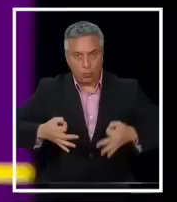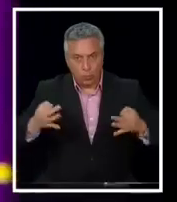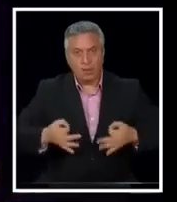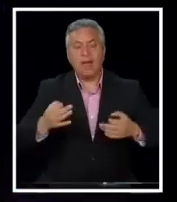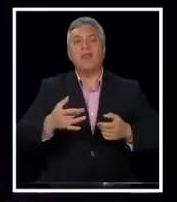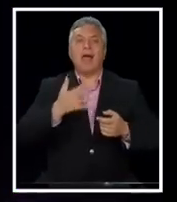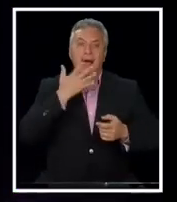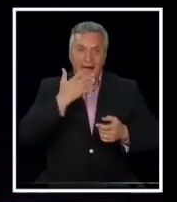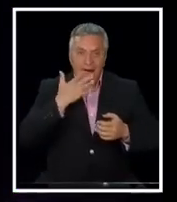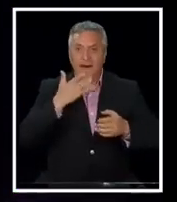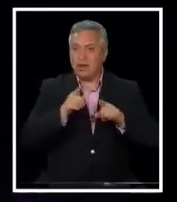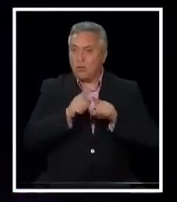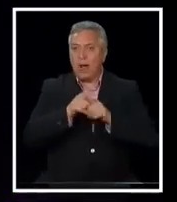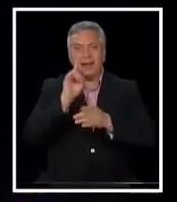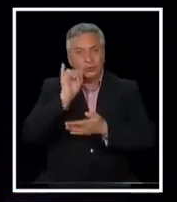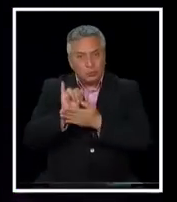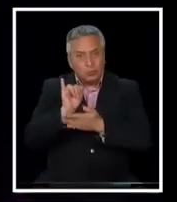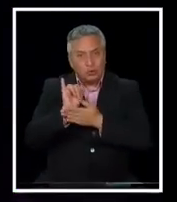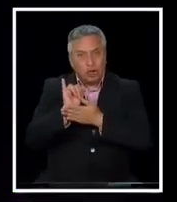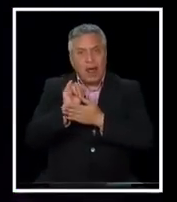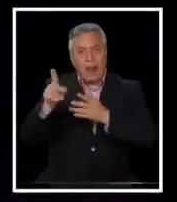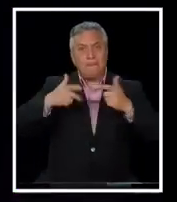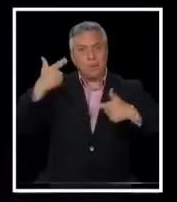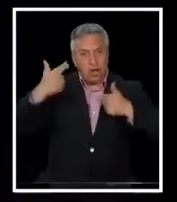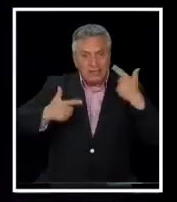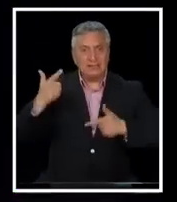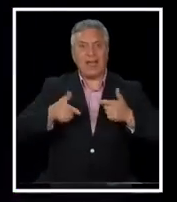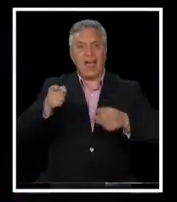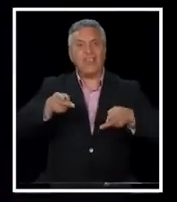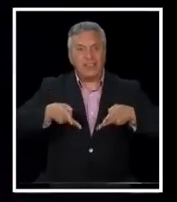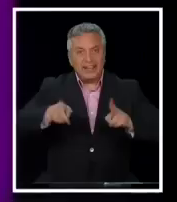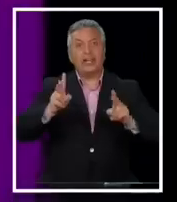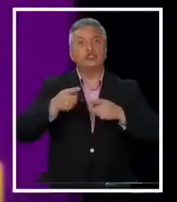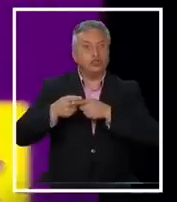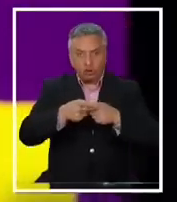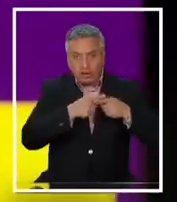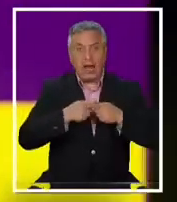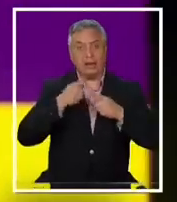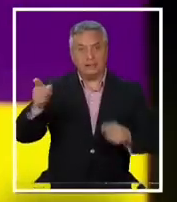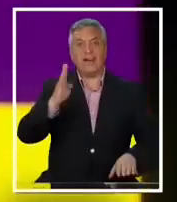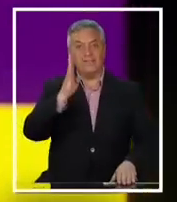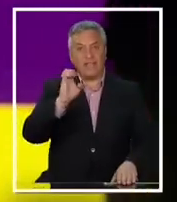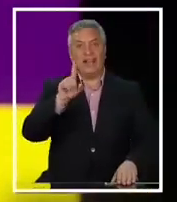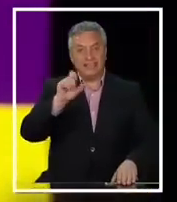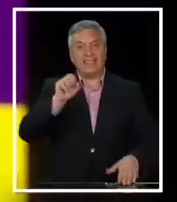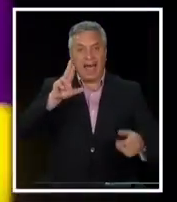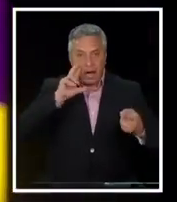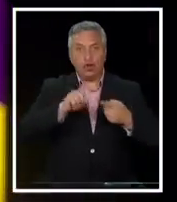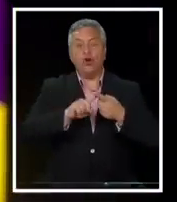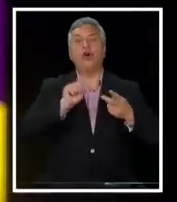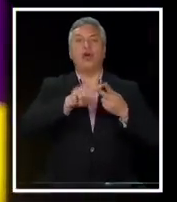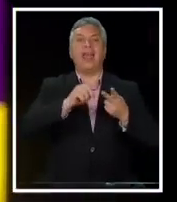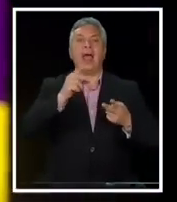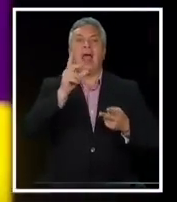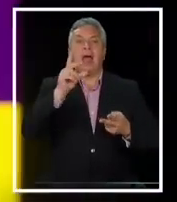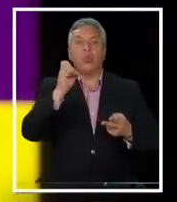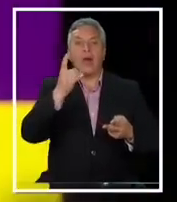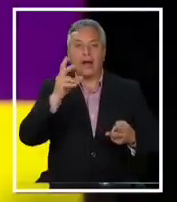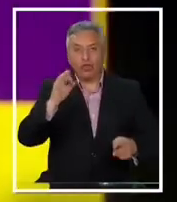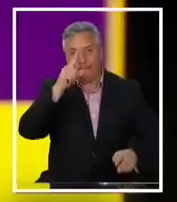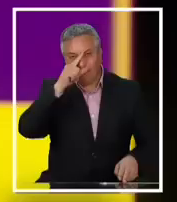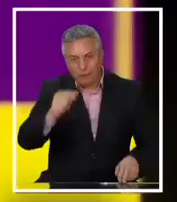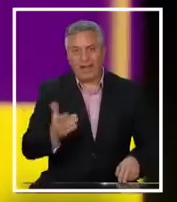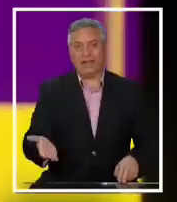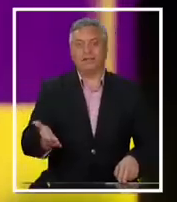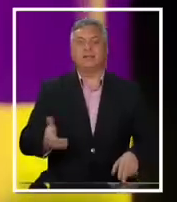institucionalidad política y habla de los derechos sociales. Un sinnúmero de razones que hacen que Belisario Velasco, Eduardo Frei, Jorge Donoso,